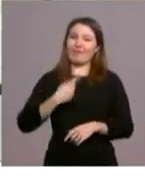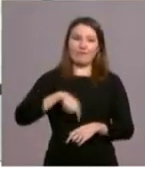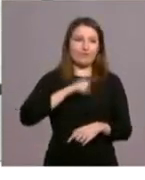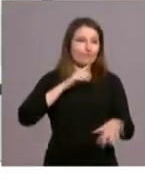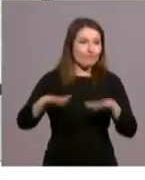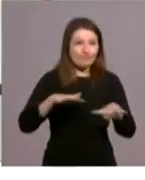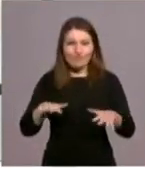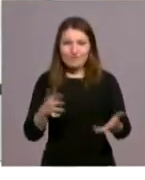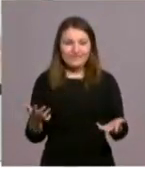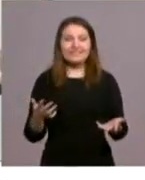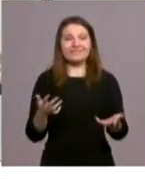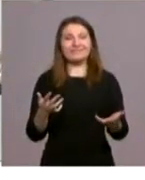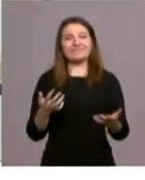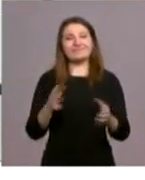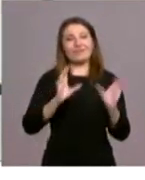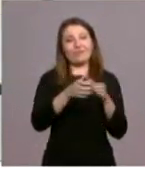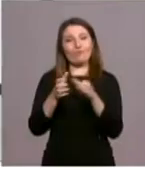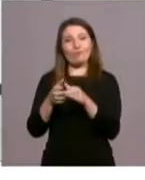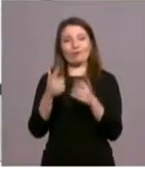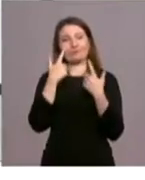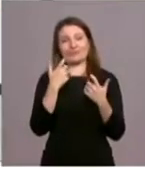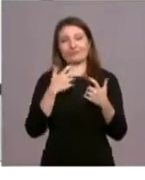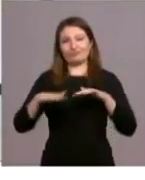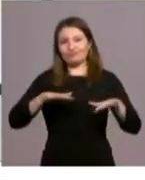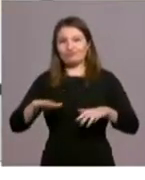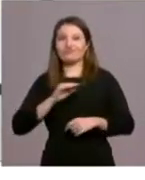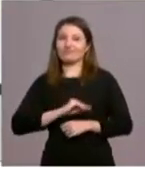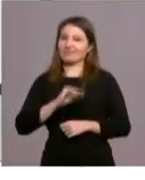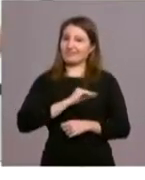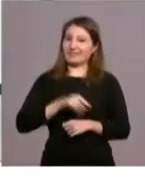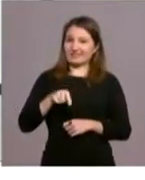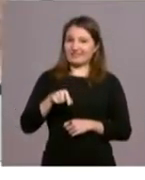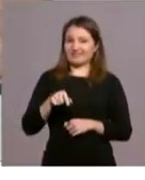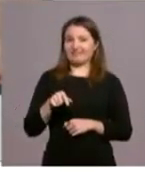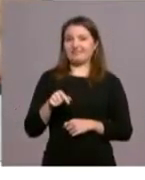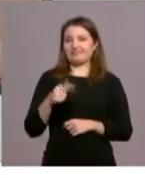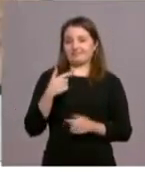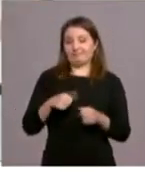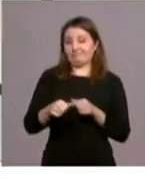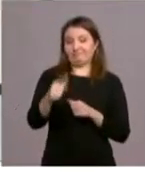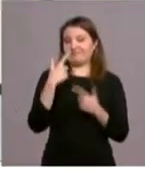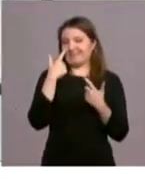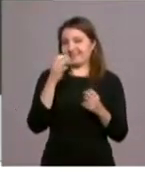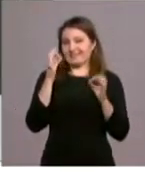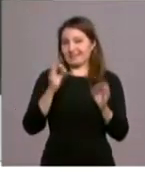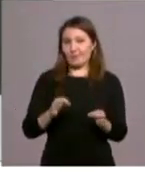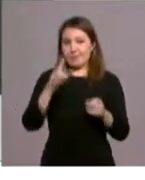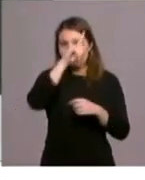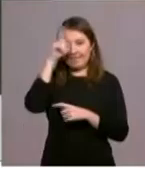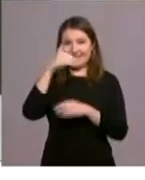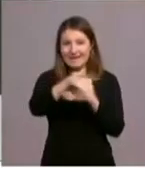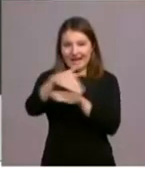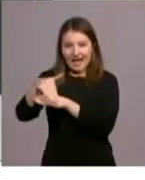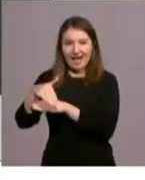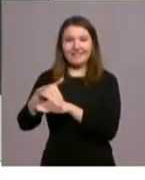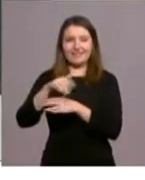lío. Pues las hermandades son unas de las que hacen mucho lío. Estos días lo vamos a comprobar en Madrid, por las calles de